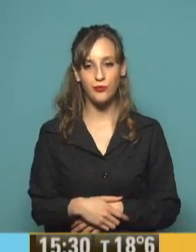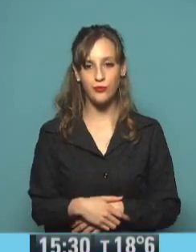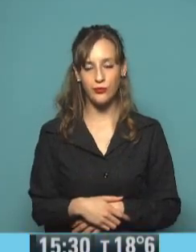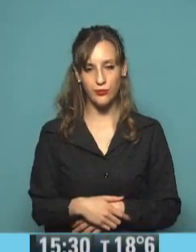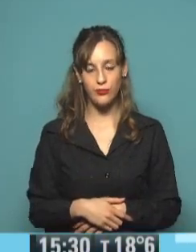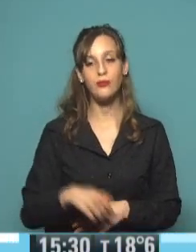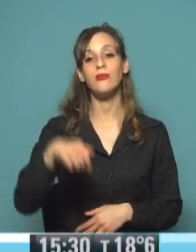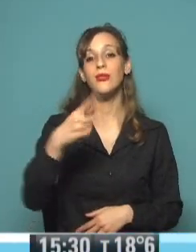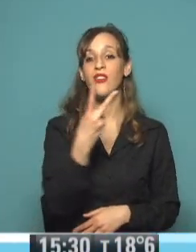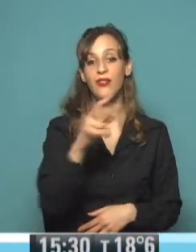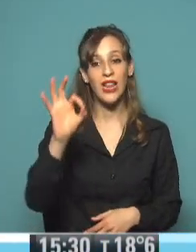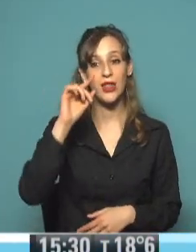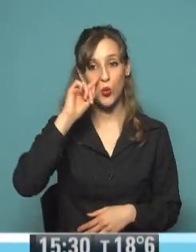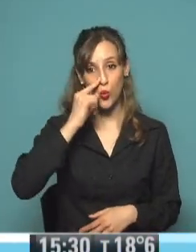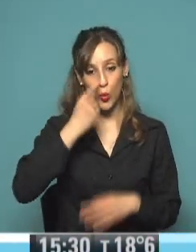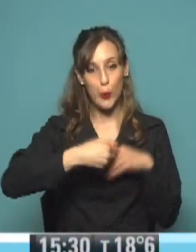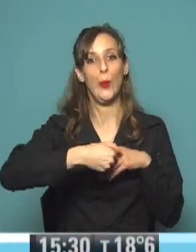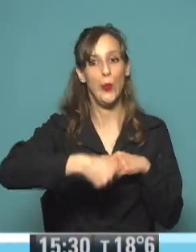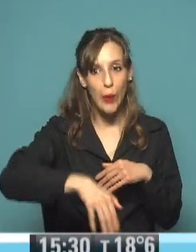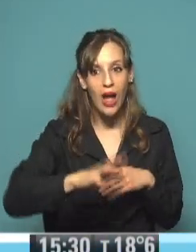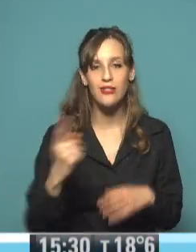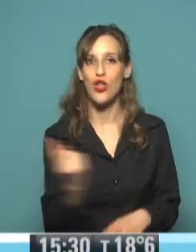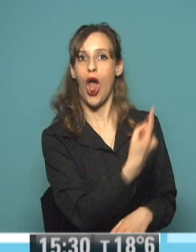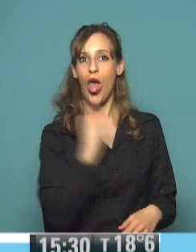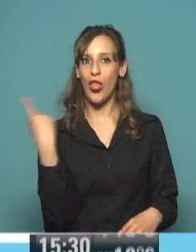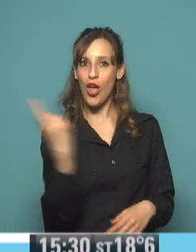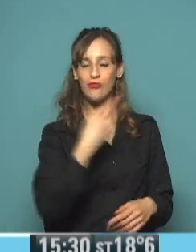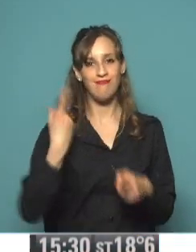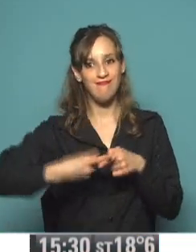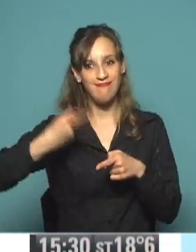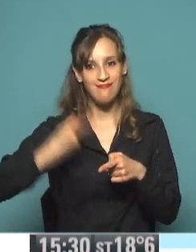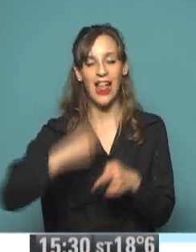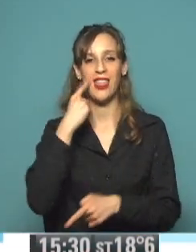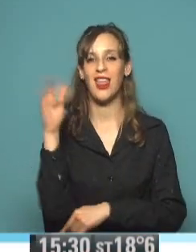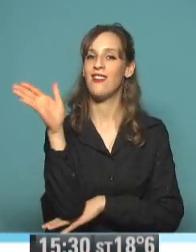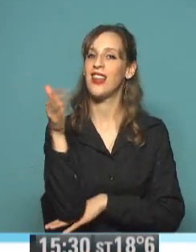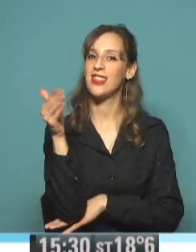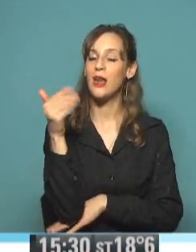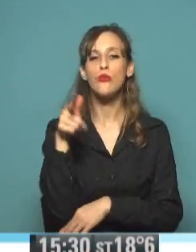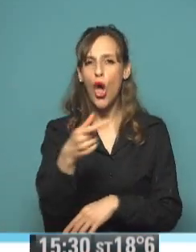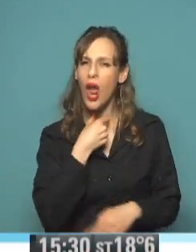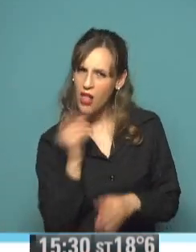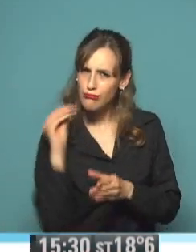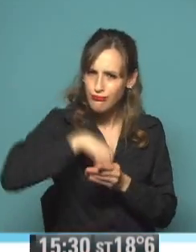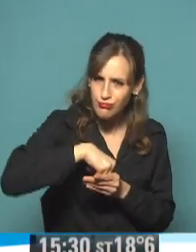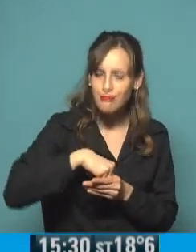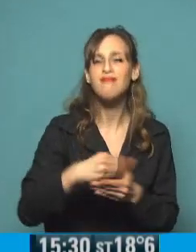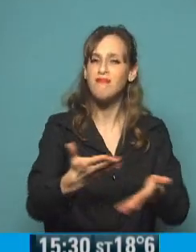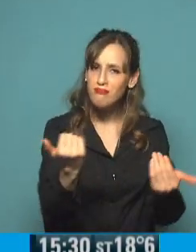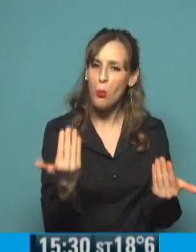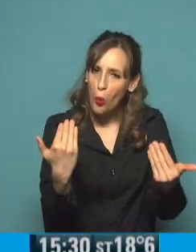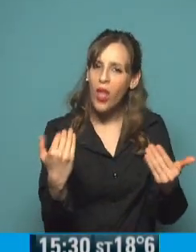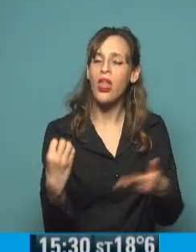Este 20 de junio celebremos juntos y juntas el Día de la Bandera. ¿Querés participar? Compartinos qué le